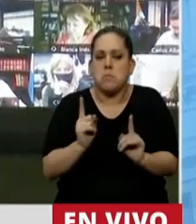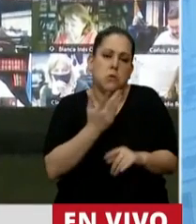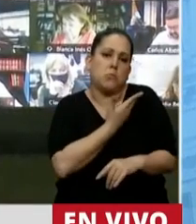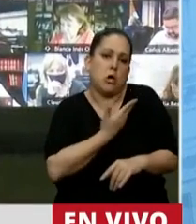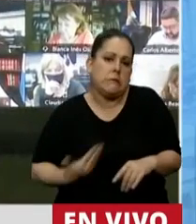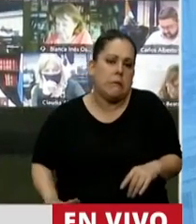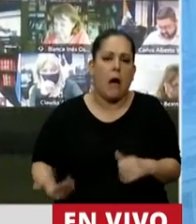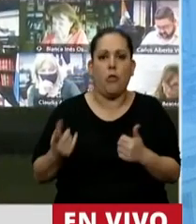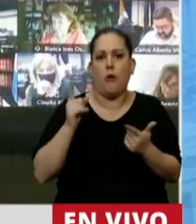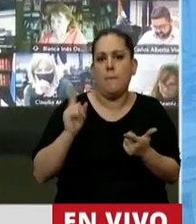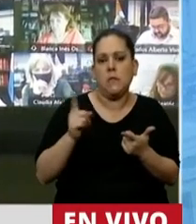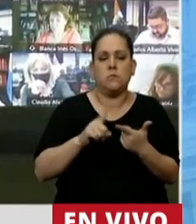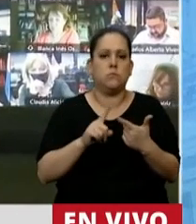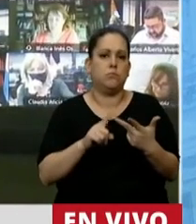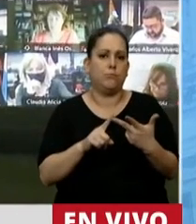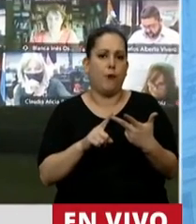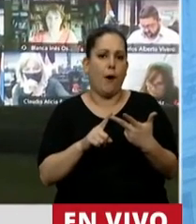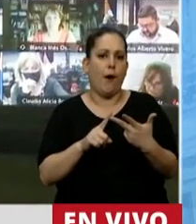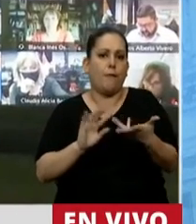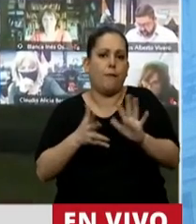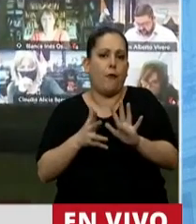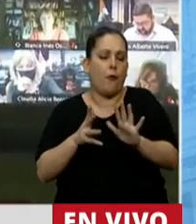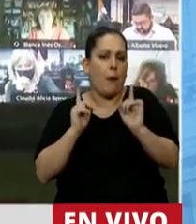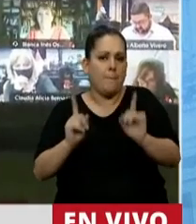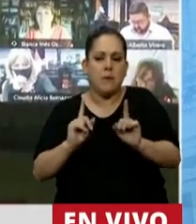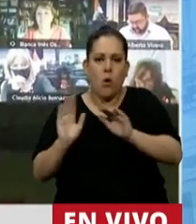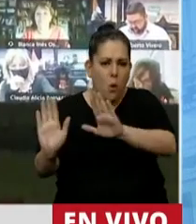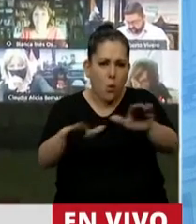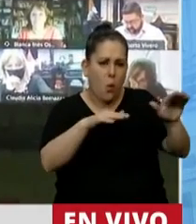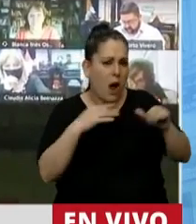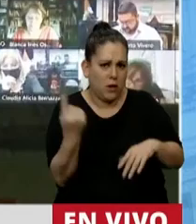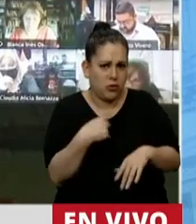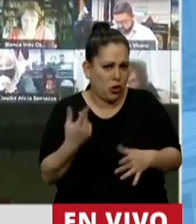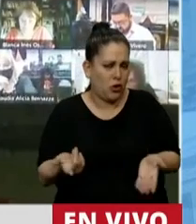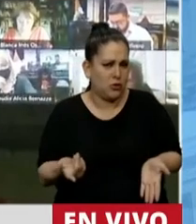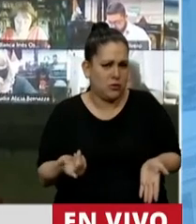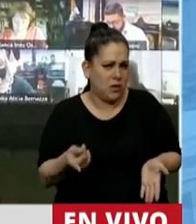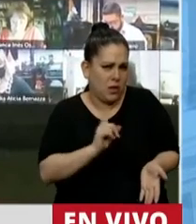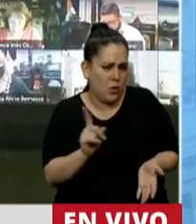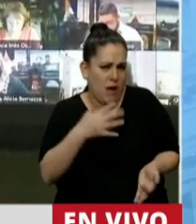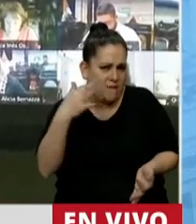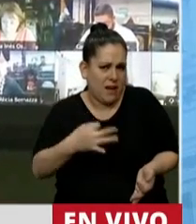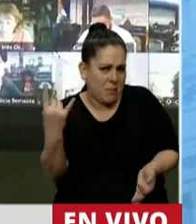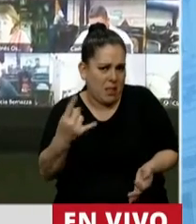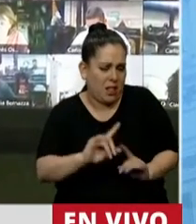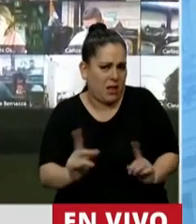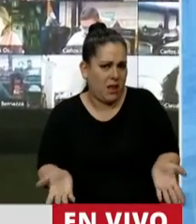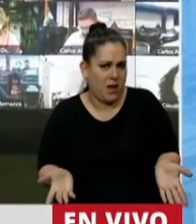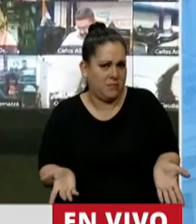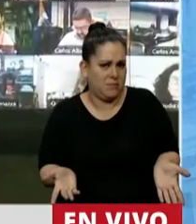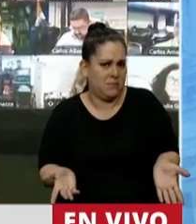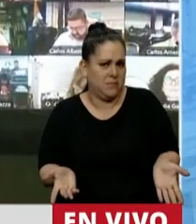la misma, más que nada de ese mismo cuerpo, de lo que se dice de nivelar para abajo.